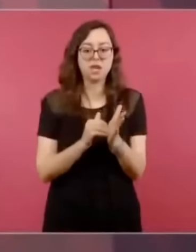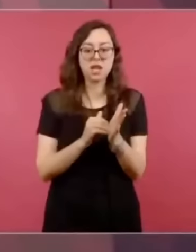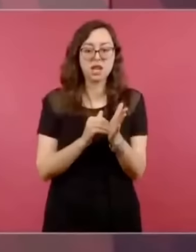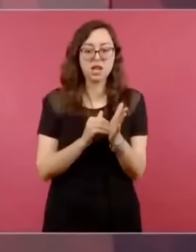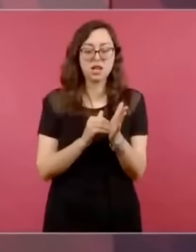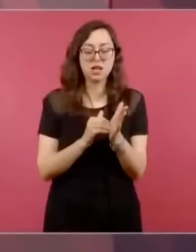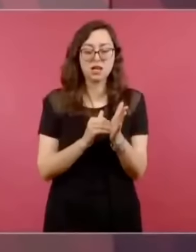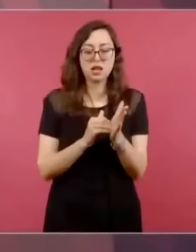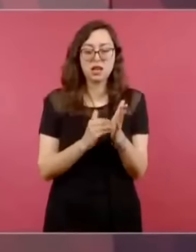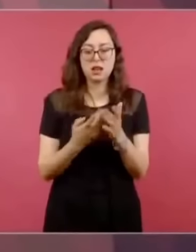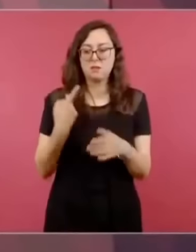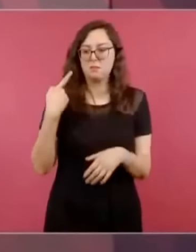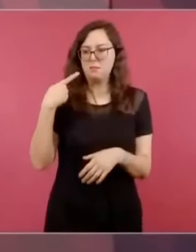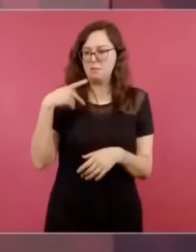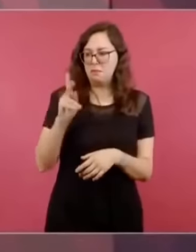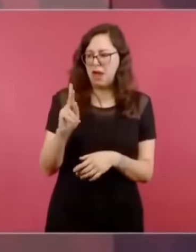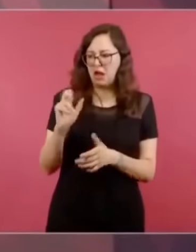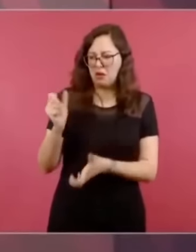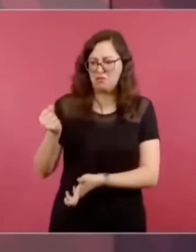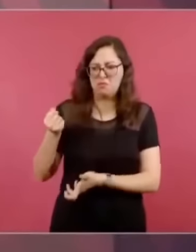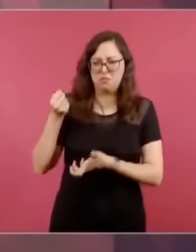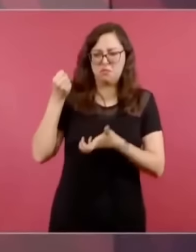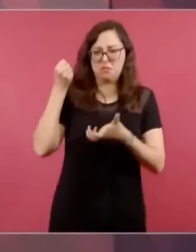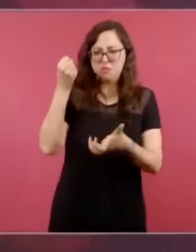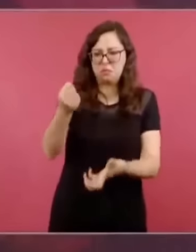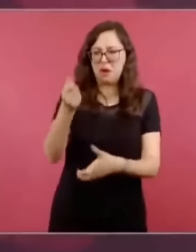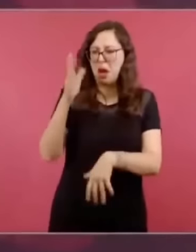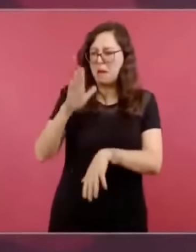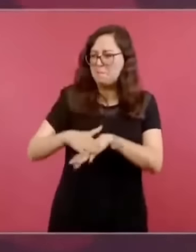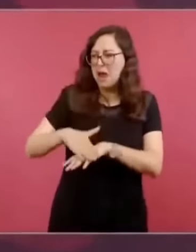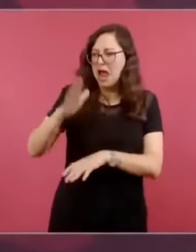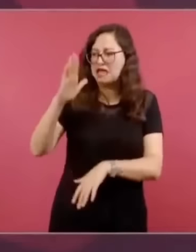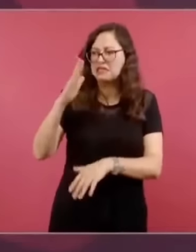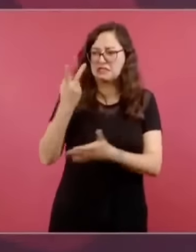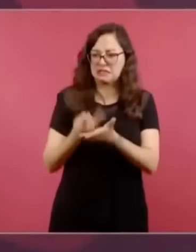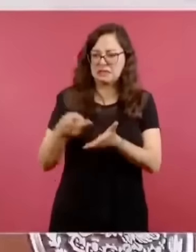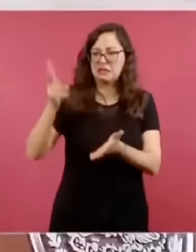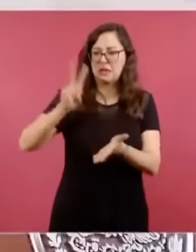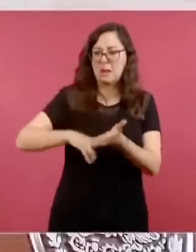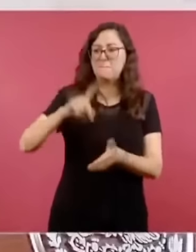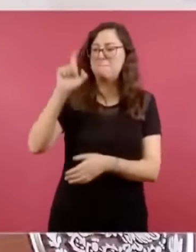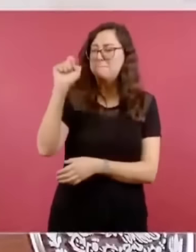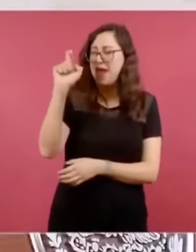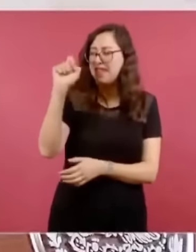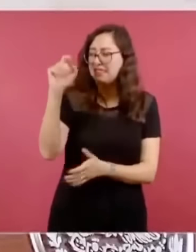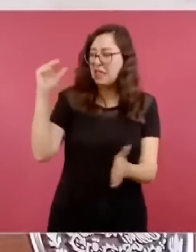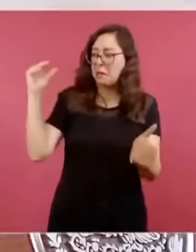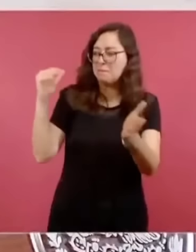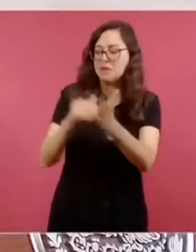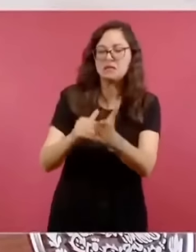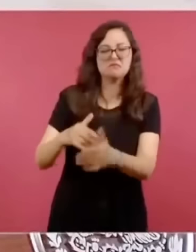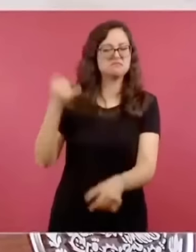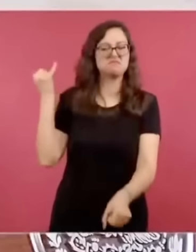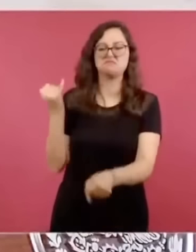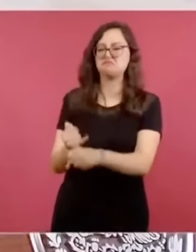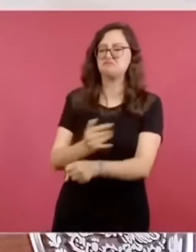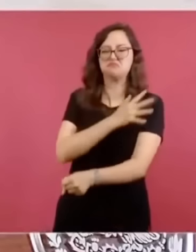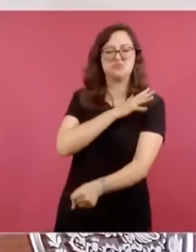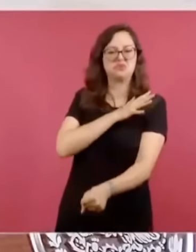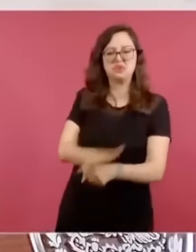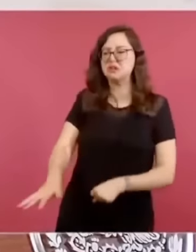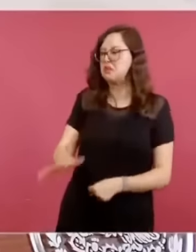que no tenemos capacidad en hospitales ni en las universidades para aumentar a ese número,